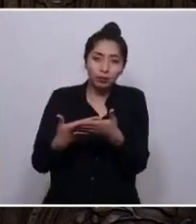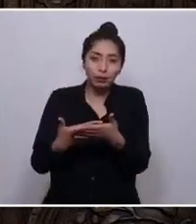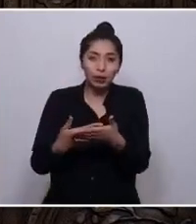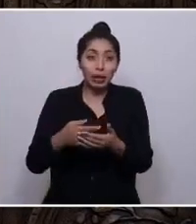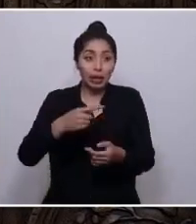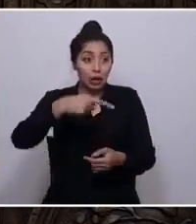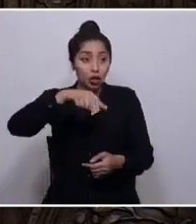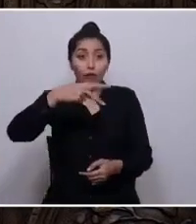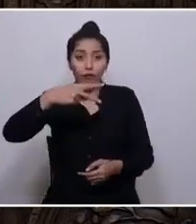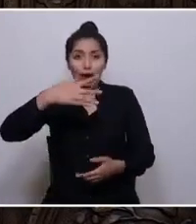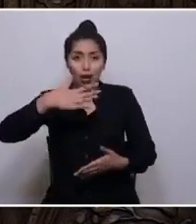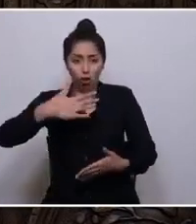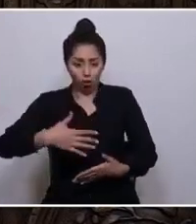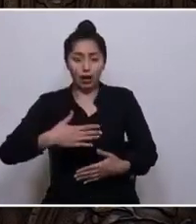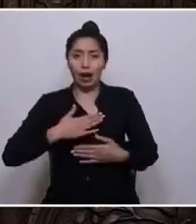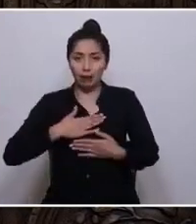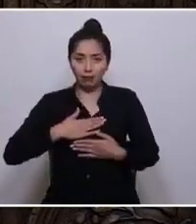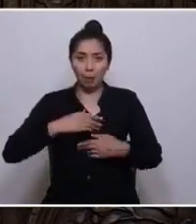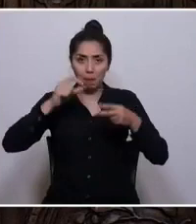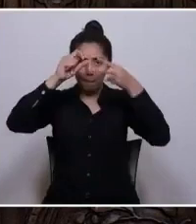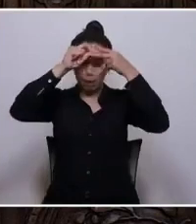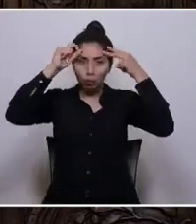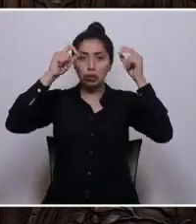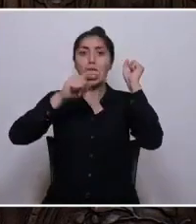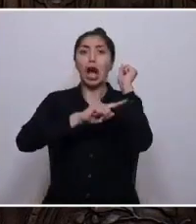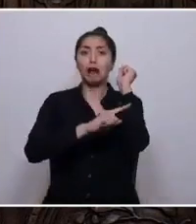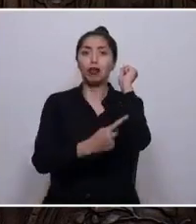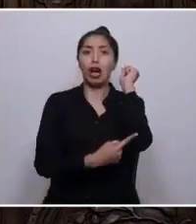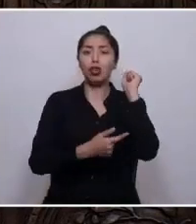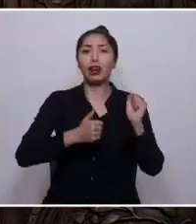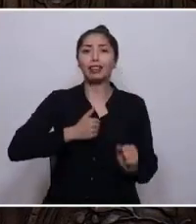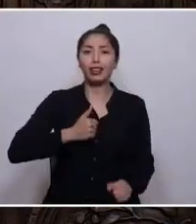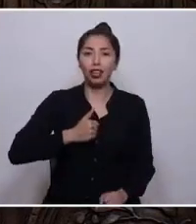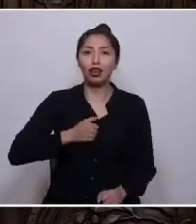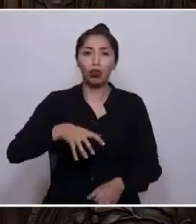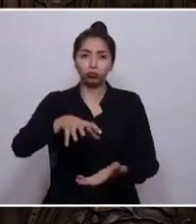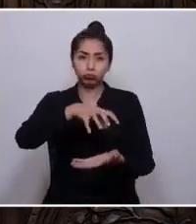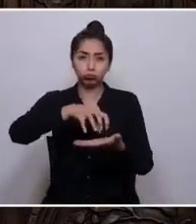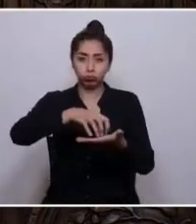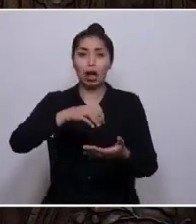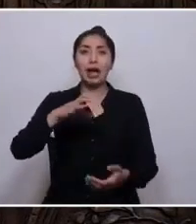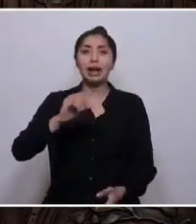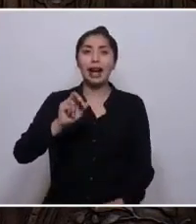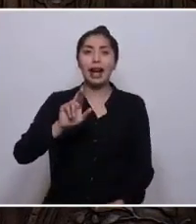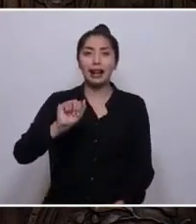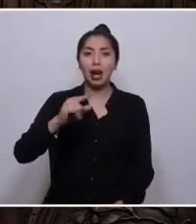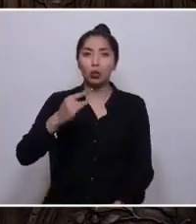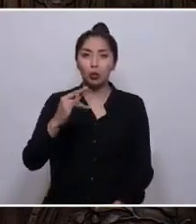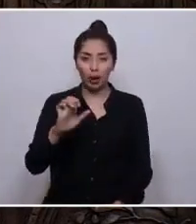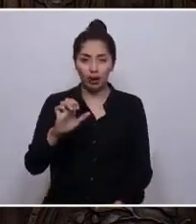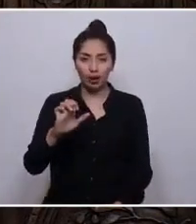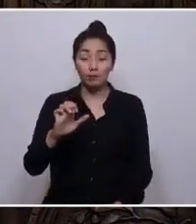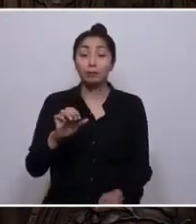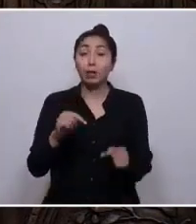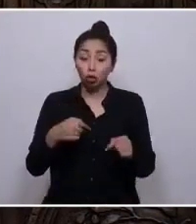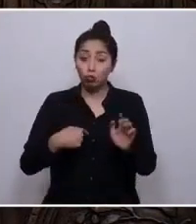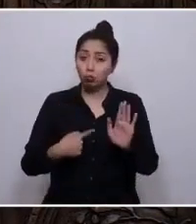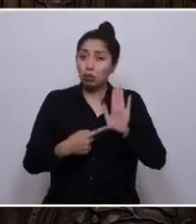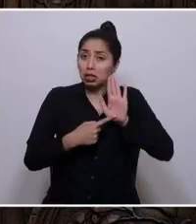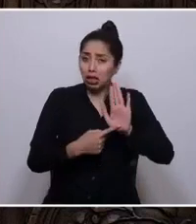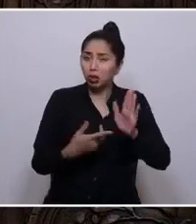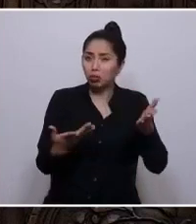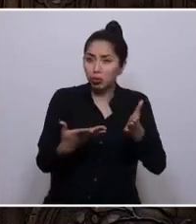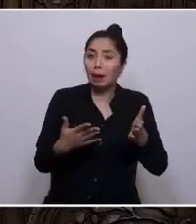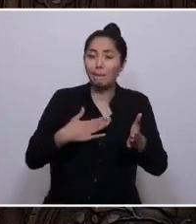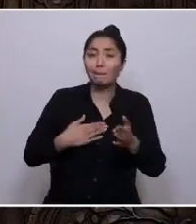mapuche, abogado, católico y caragüino. Hago esta presentación porque es parte de mi historia,